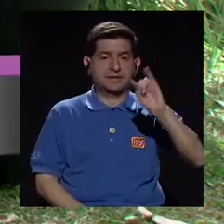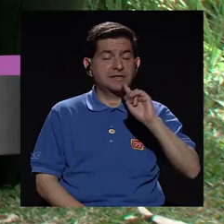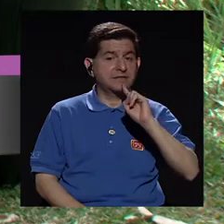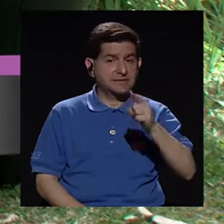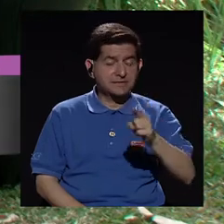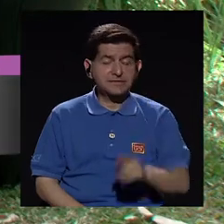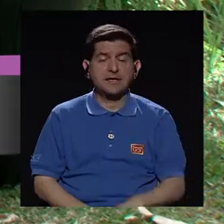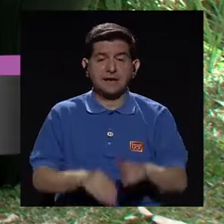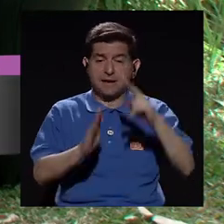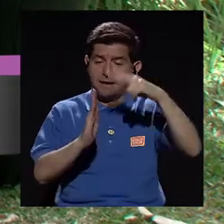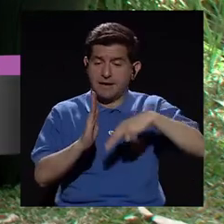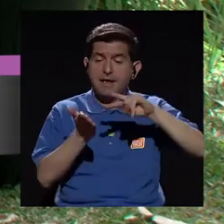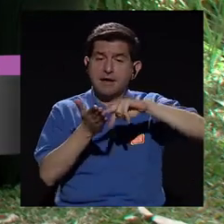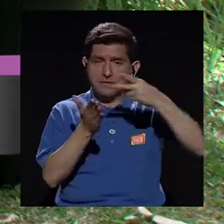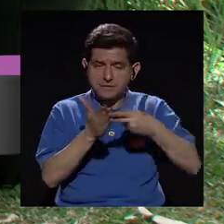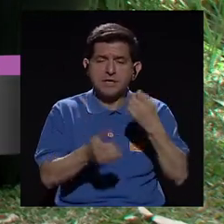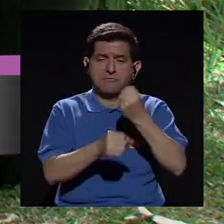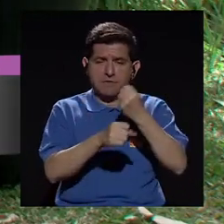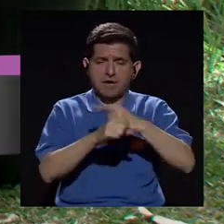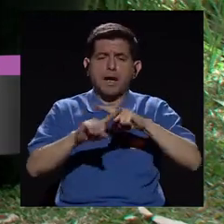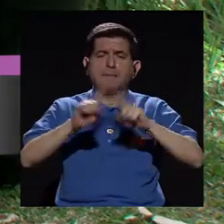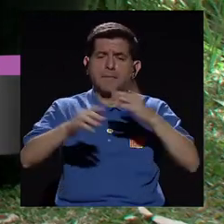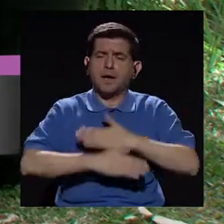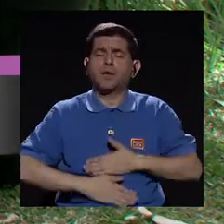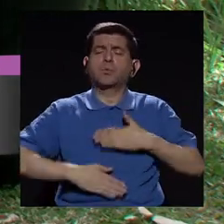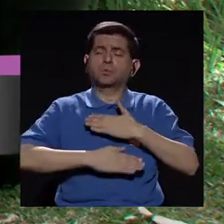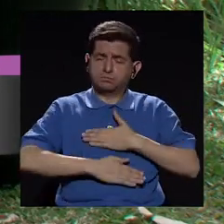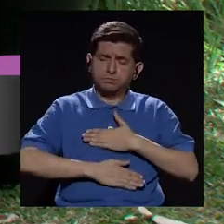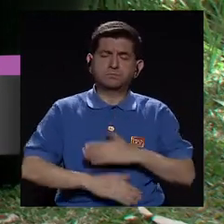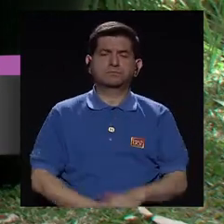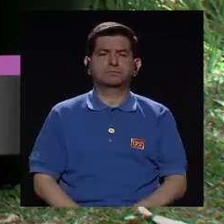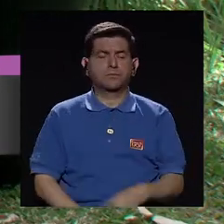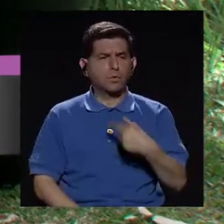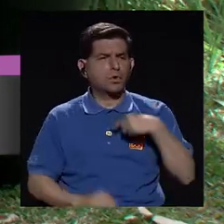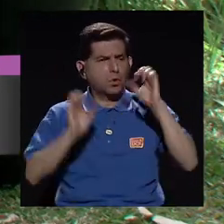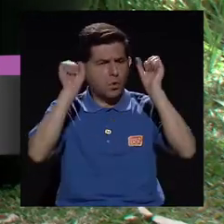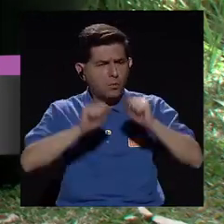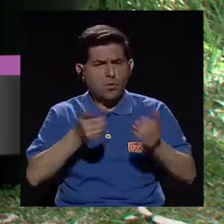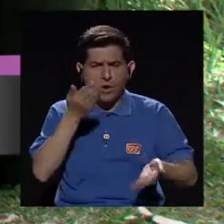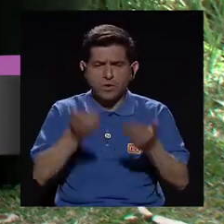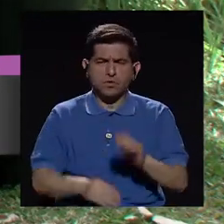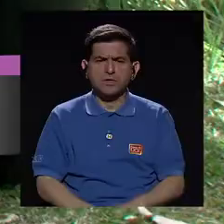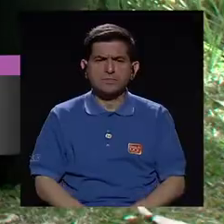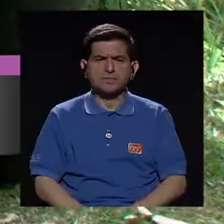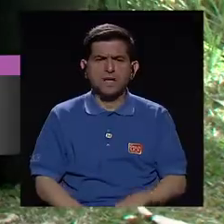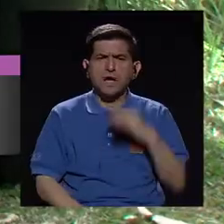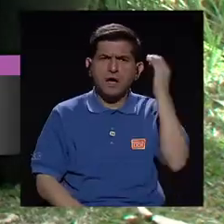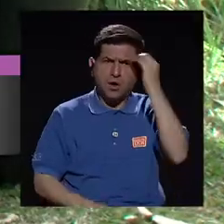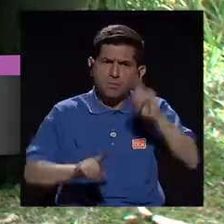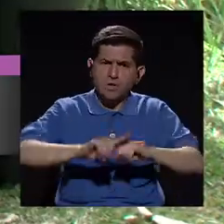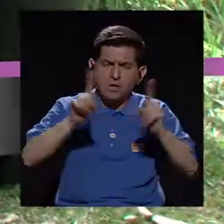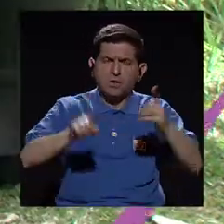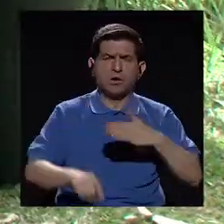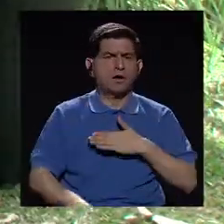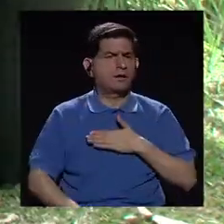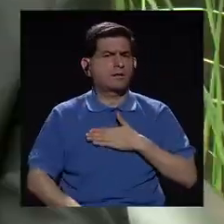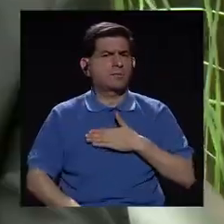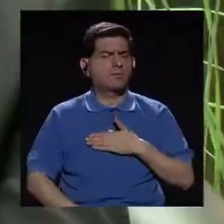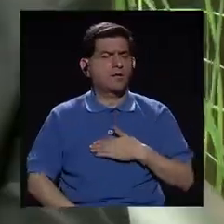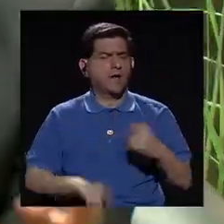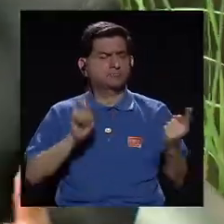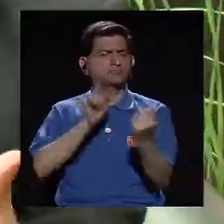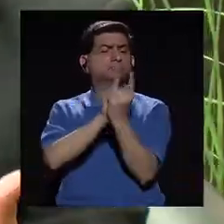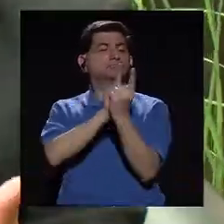trabajar, pero es un trabajo muy agradable. Entonces, de repente yo me puedo encontrar con puntos de vista diferentes al mío.